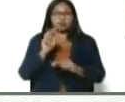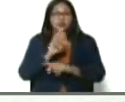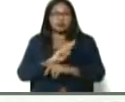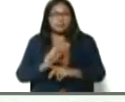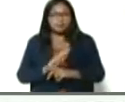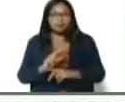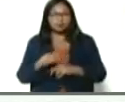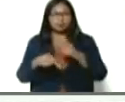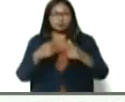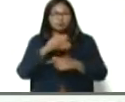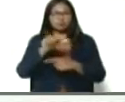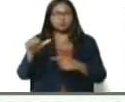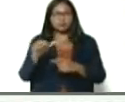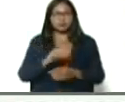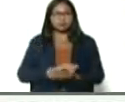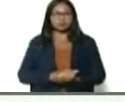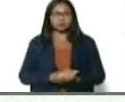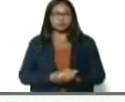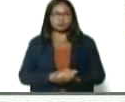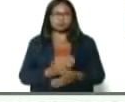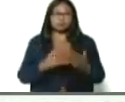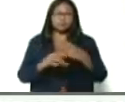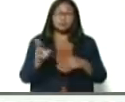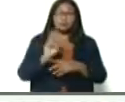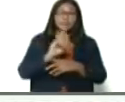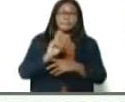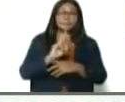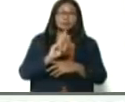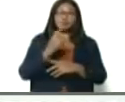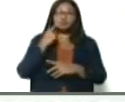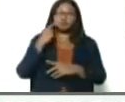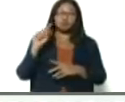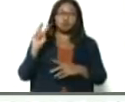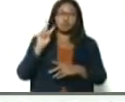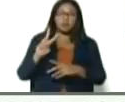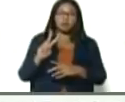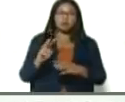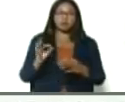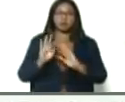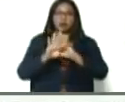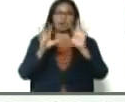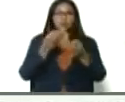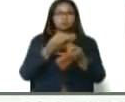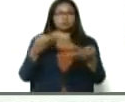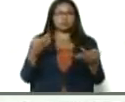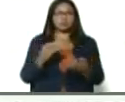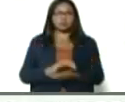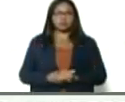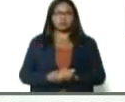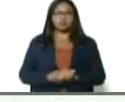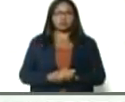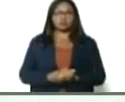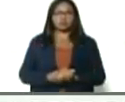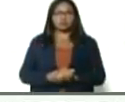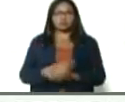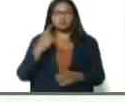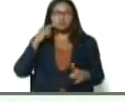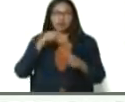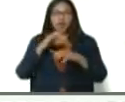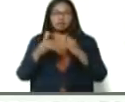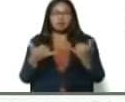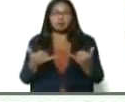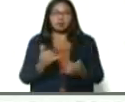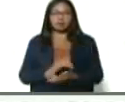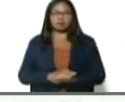Marquez, la próxima semana, vamos al lanzamiento le pongo correcto, excelente, proceder en tiempo